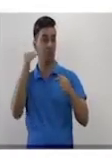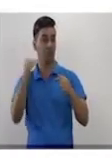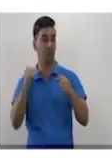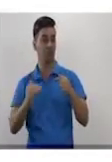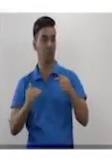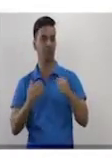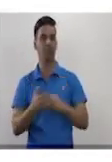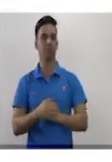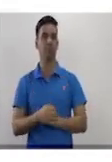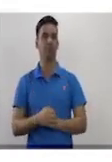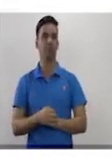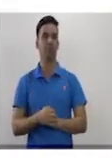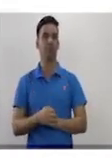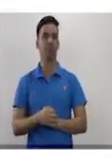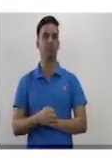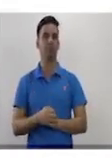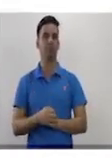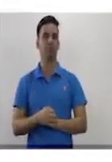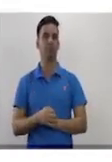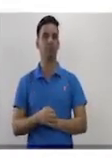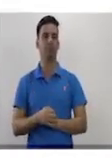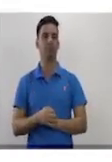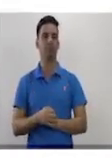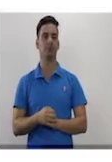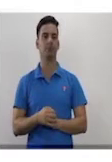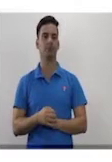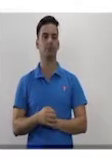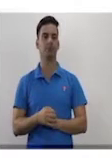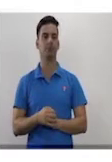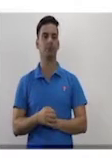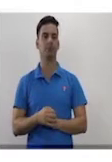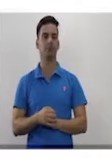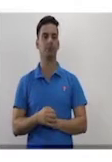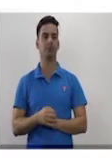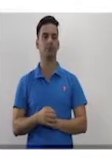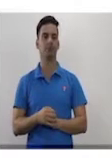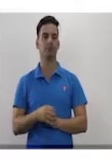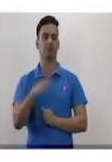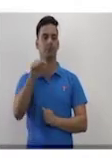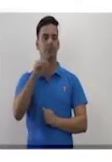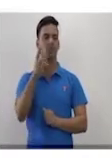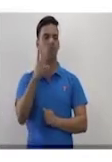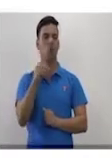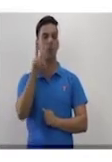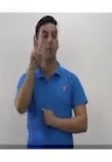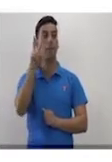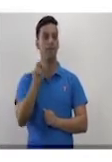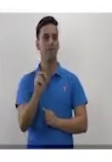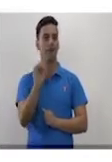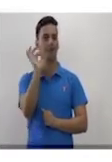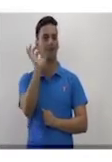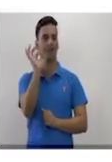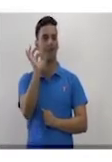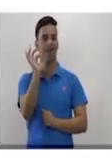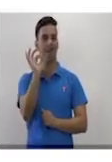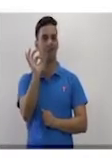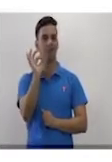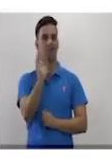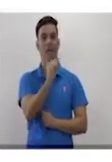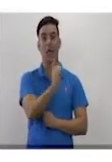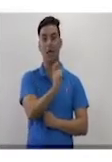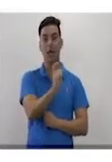sencilla y vamos a despejar la variable. En este caso, nos da 20 grados. Pero, ¿quién era X? Y,